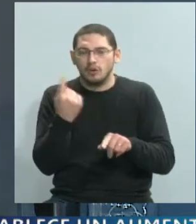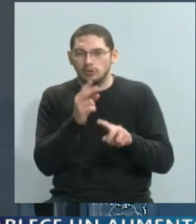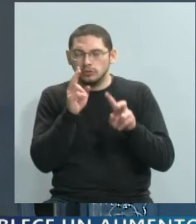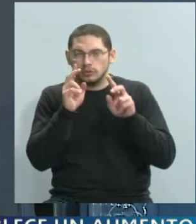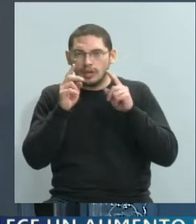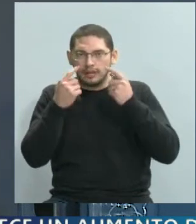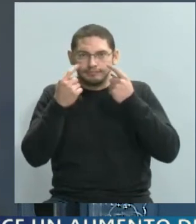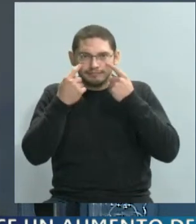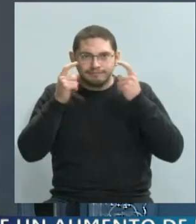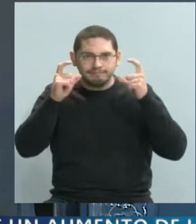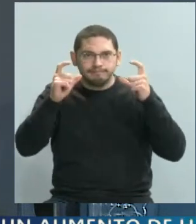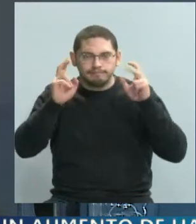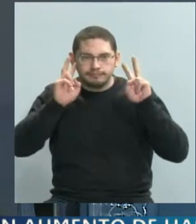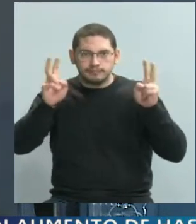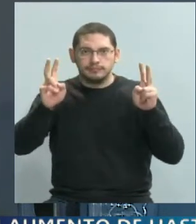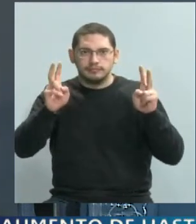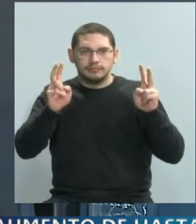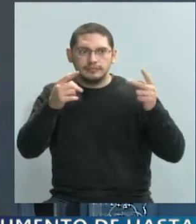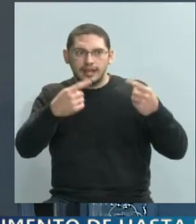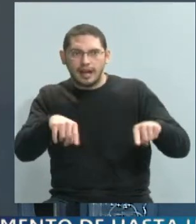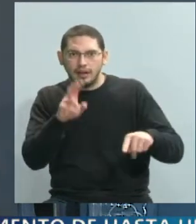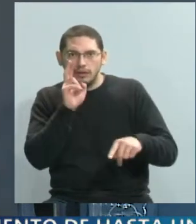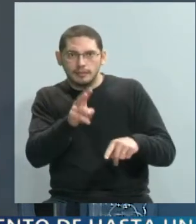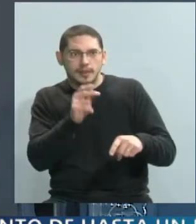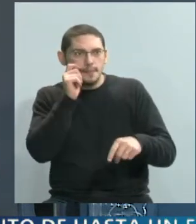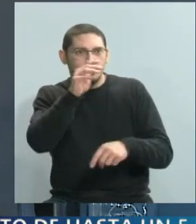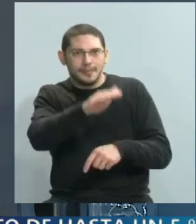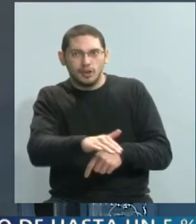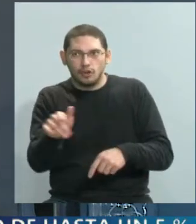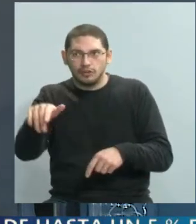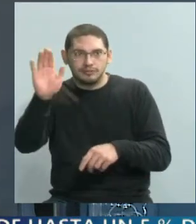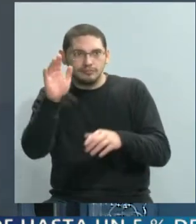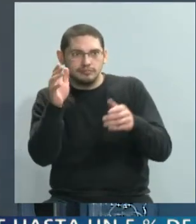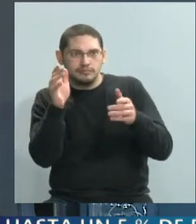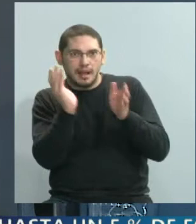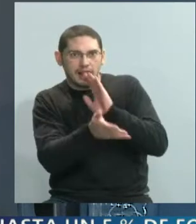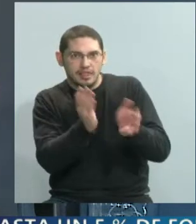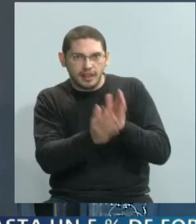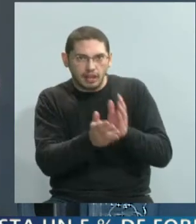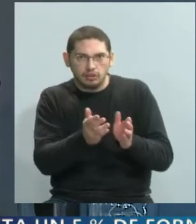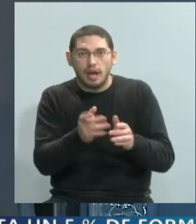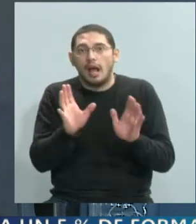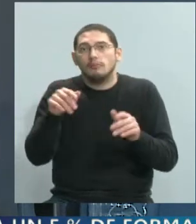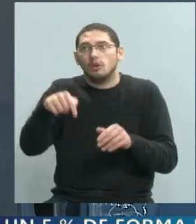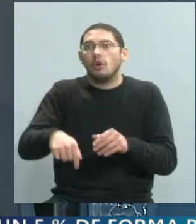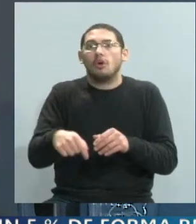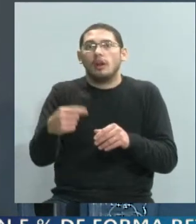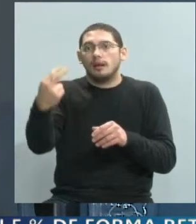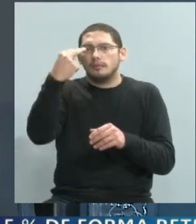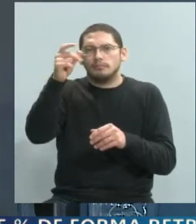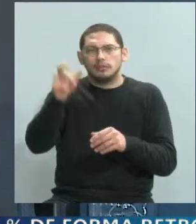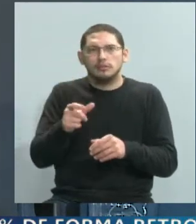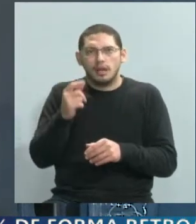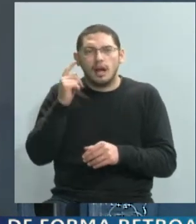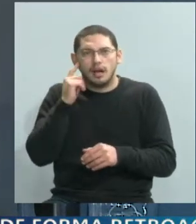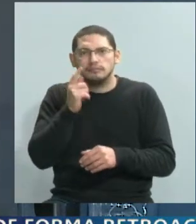tal vez determinar si estamos frente a un caso así, tal vez después de esta charla alguien que nos está viendo dice, ah, mirá, voy a prestar más atención. Me parece que ese es el